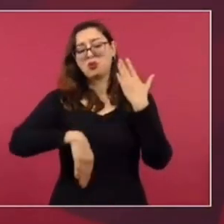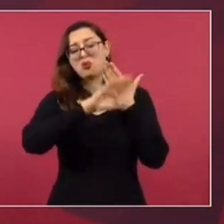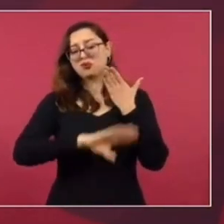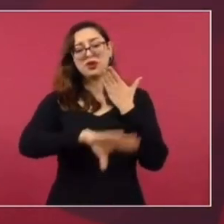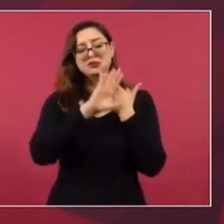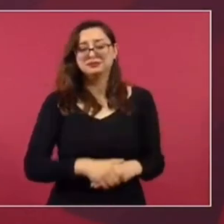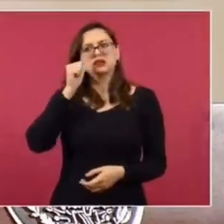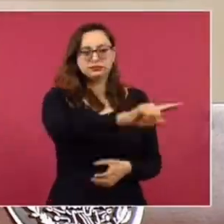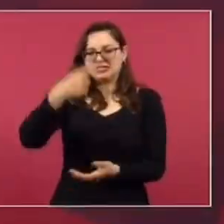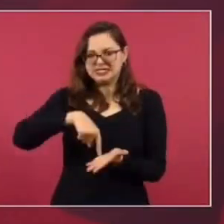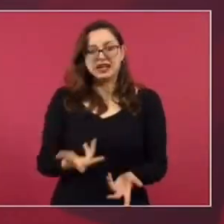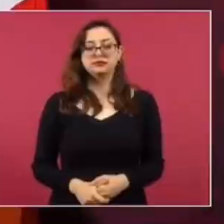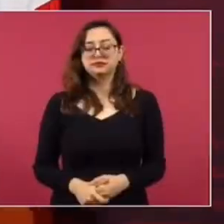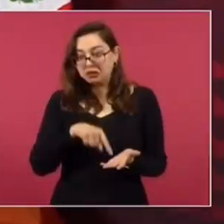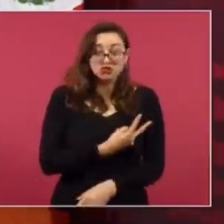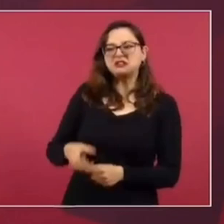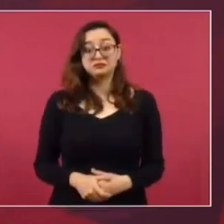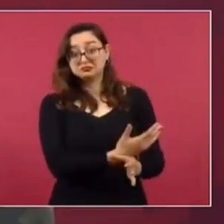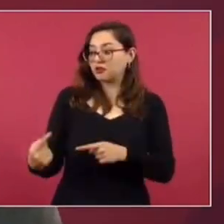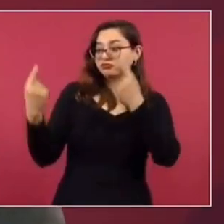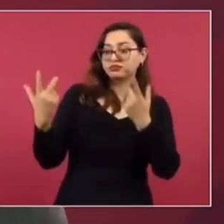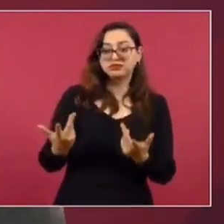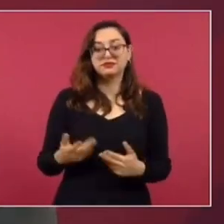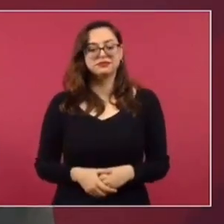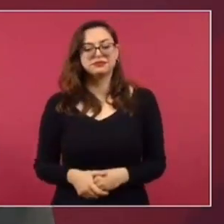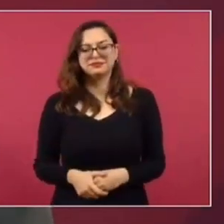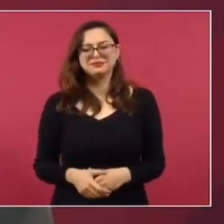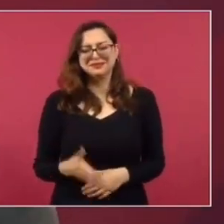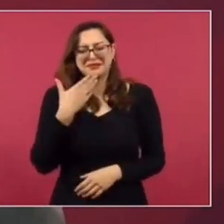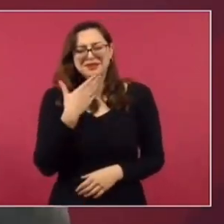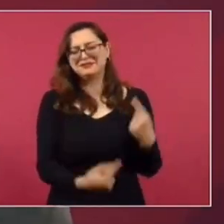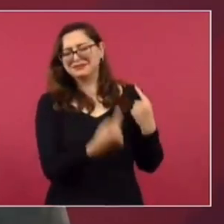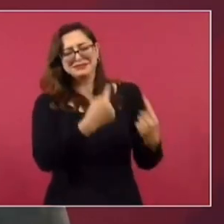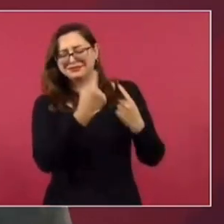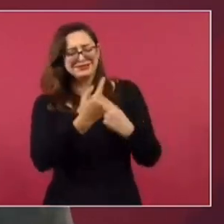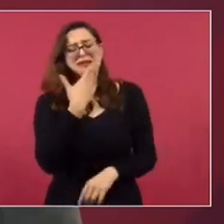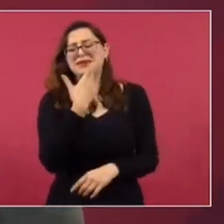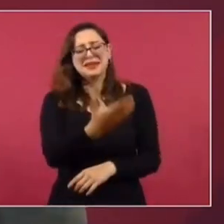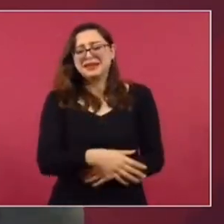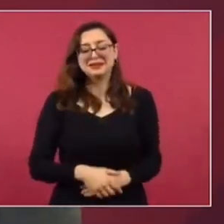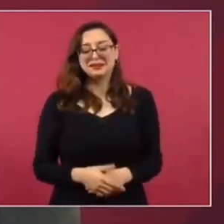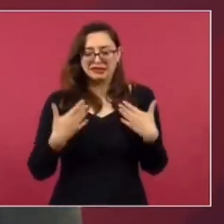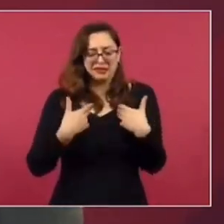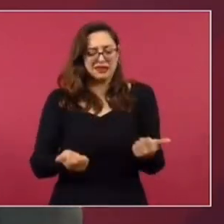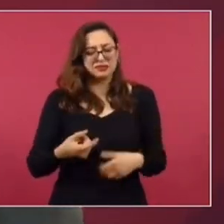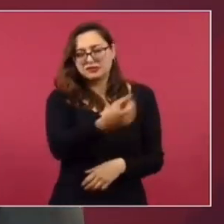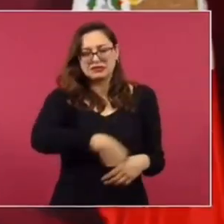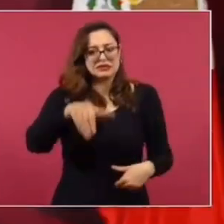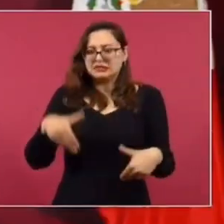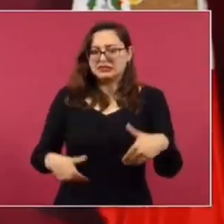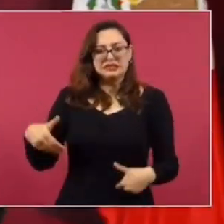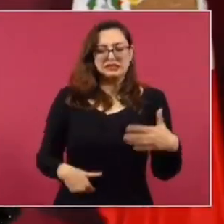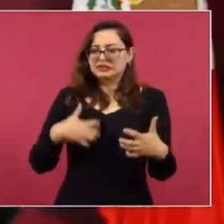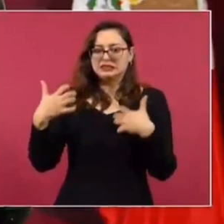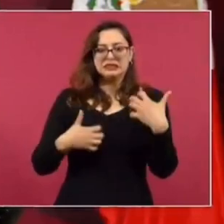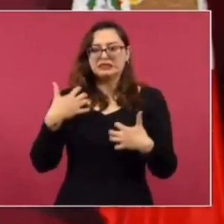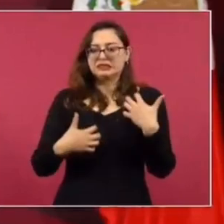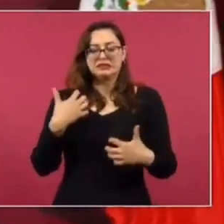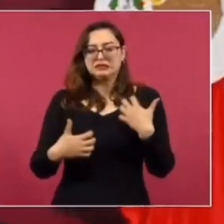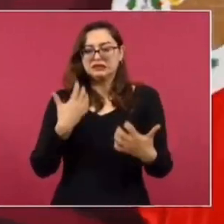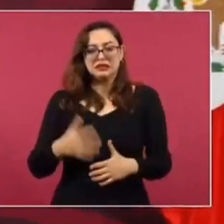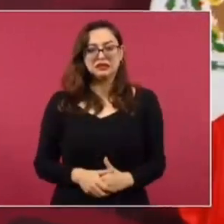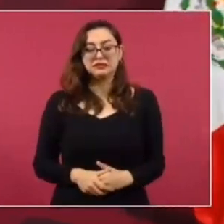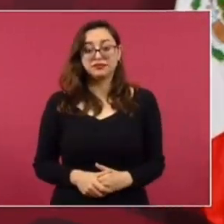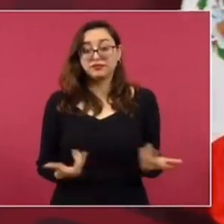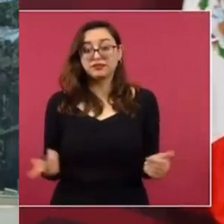vamos a debilitar unos momentos después. Pues, este, adelante. Están muy molestos. Es que no me ha respondido